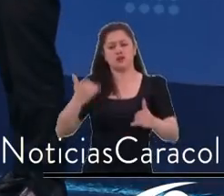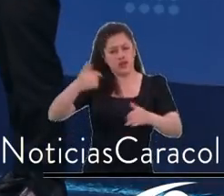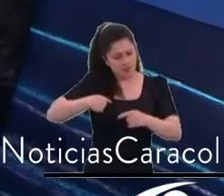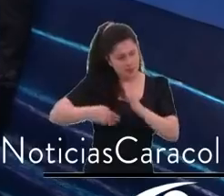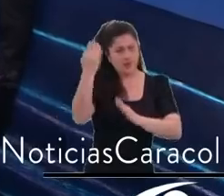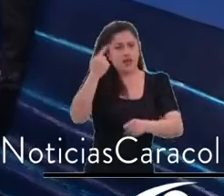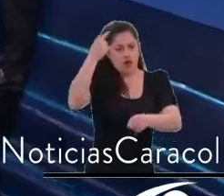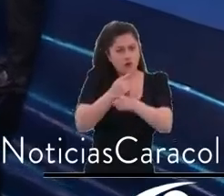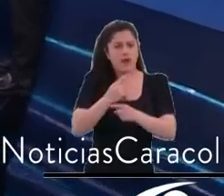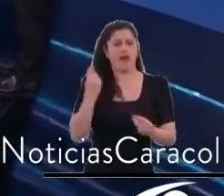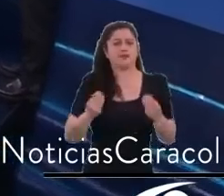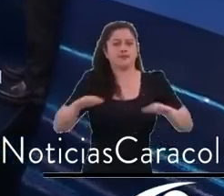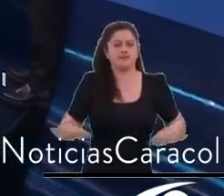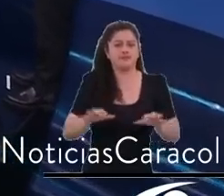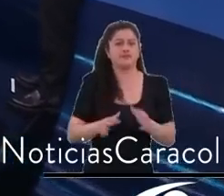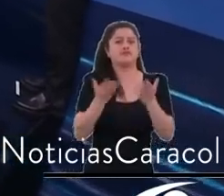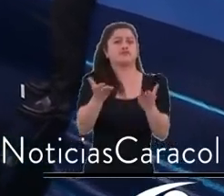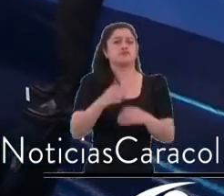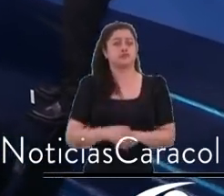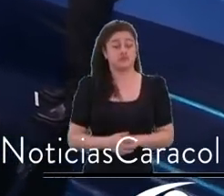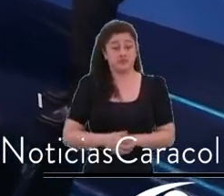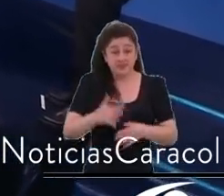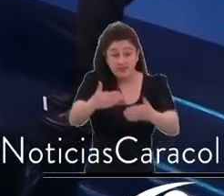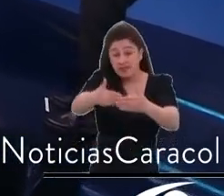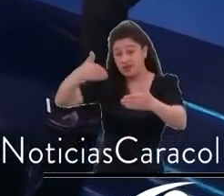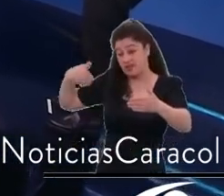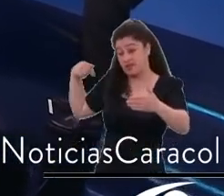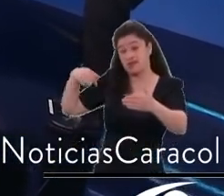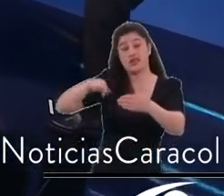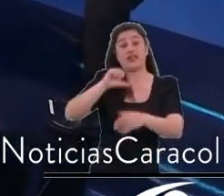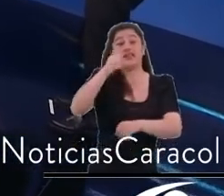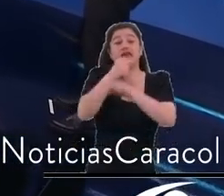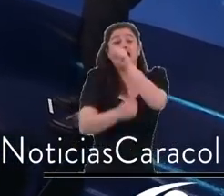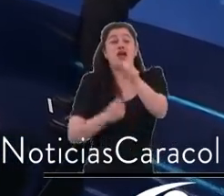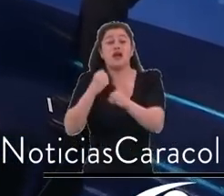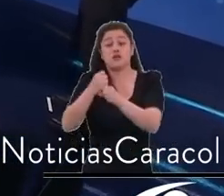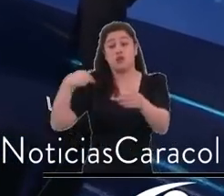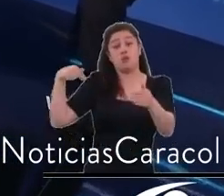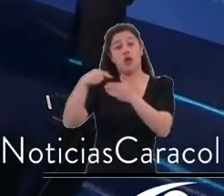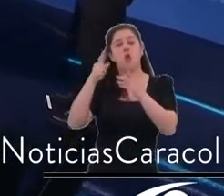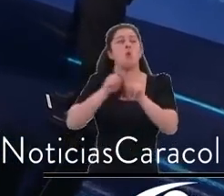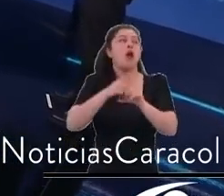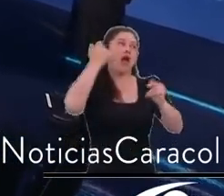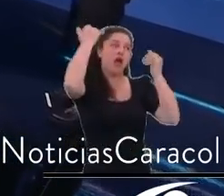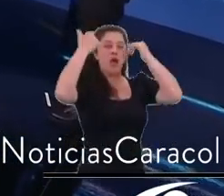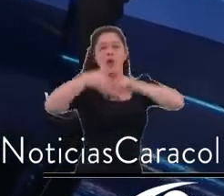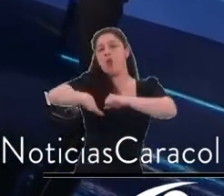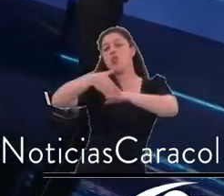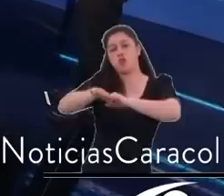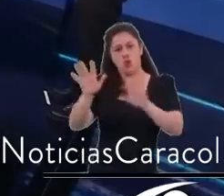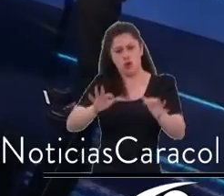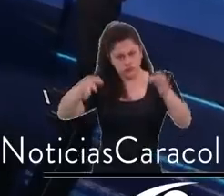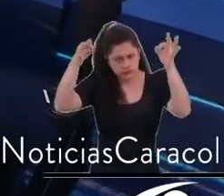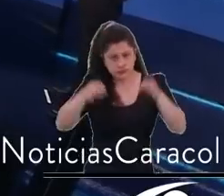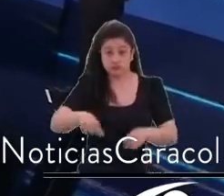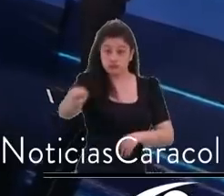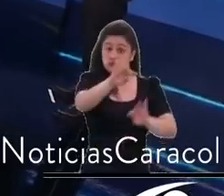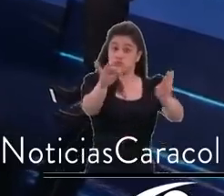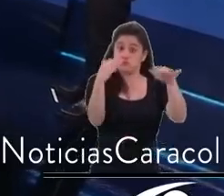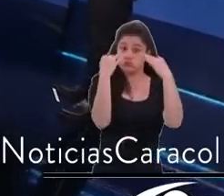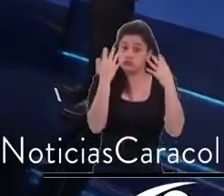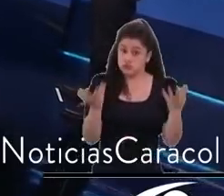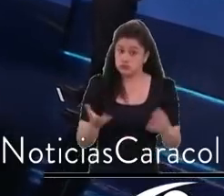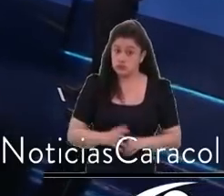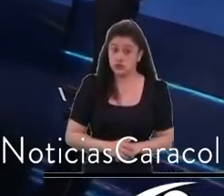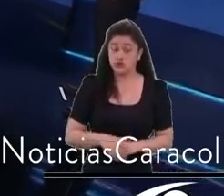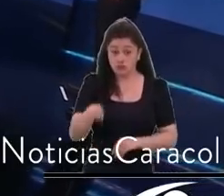discutiendo, y no hay mucho que inventar. Los bogotanos que nos escuchan saben que tenemos una enorme deuda ambiental, y quieren que reforestemos